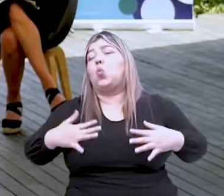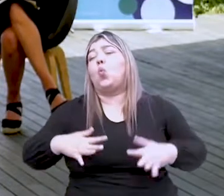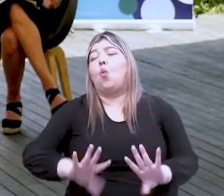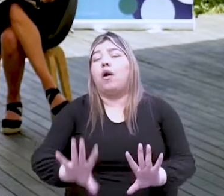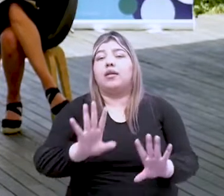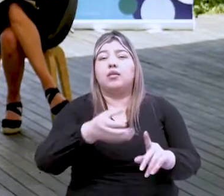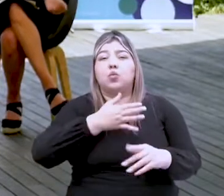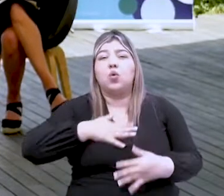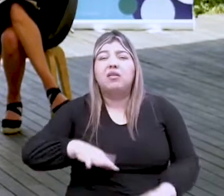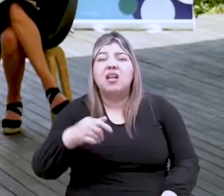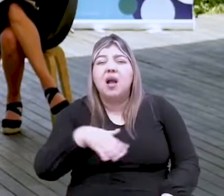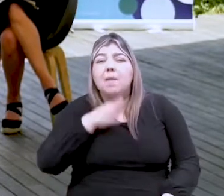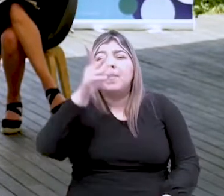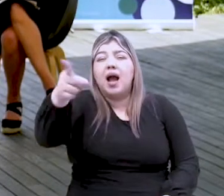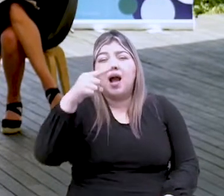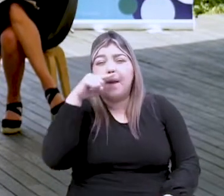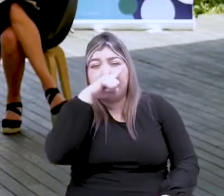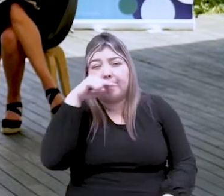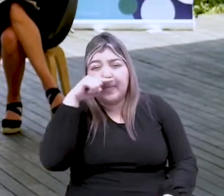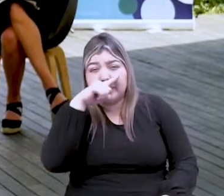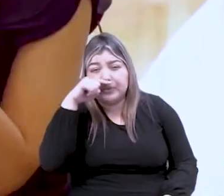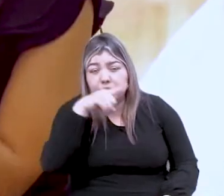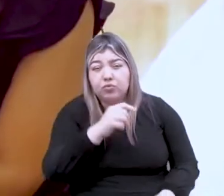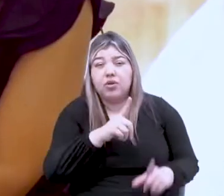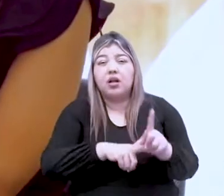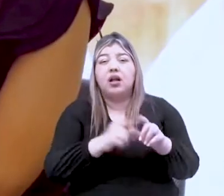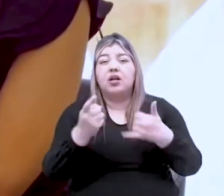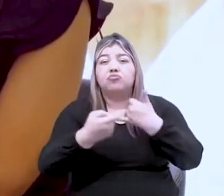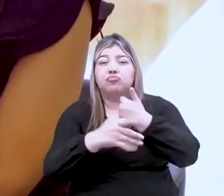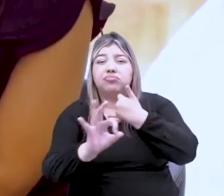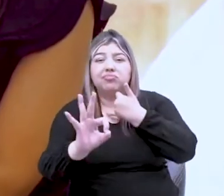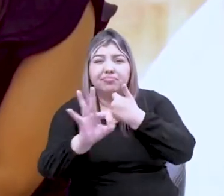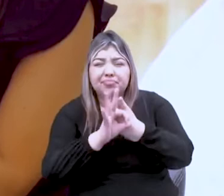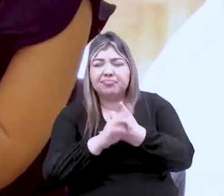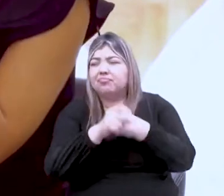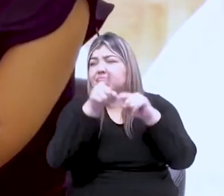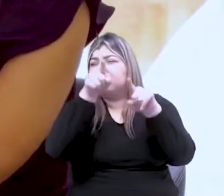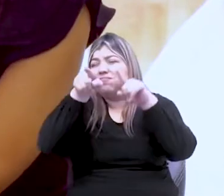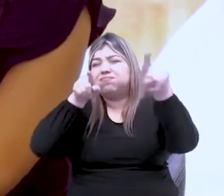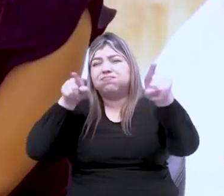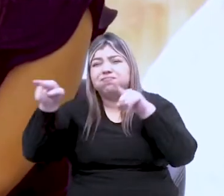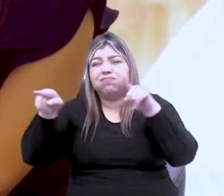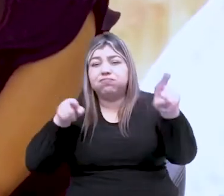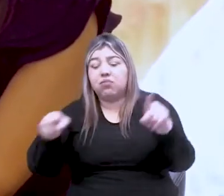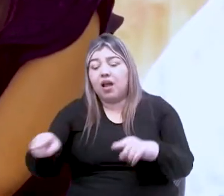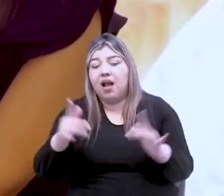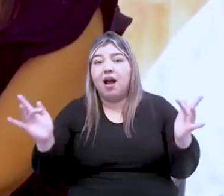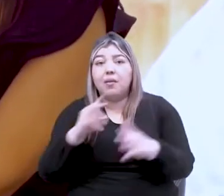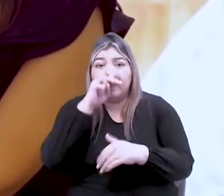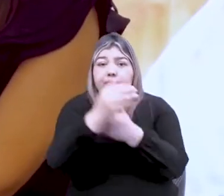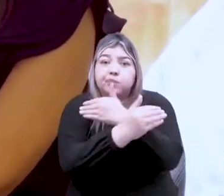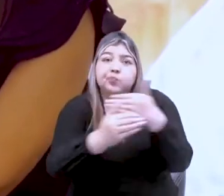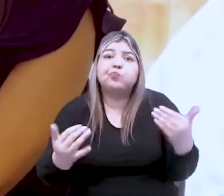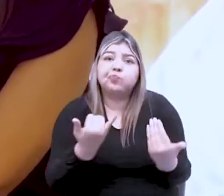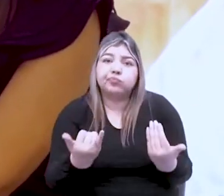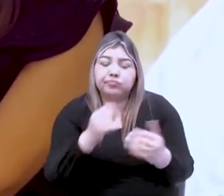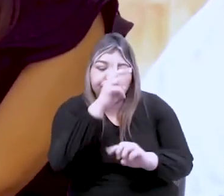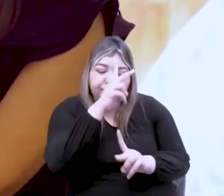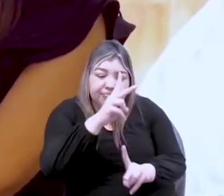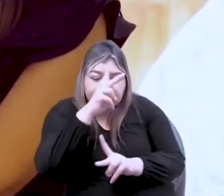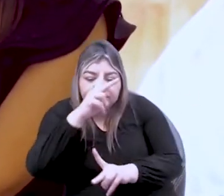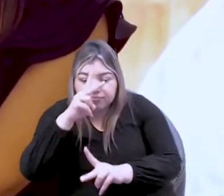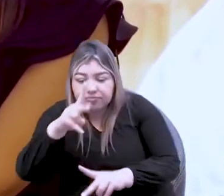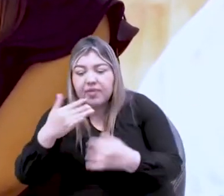al Amazonas, para llegar al Guainía, al Guaviare, a donde todos los niños de Colombia merecen ser valorados y luego tener una